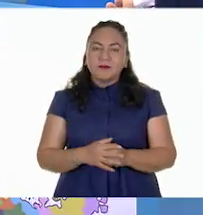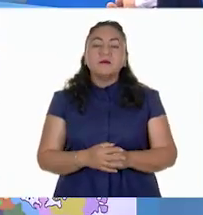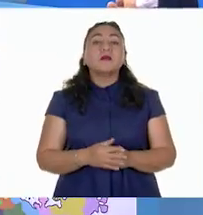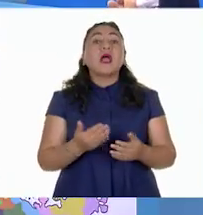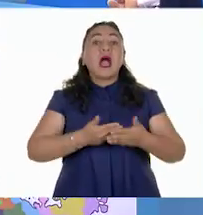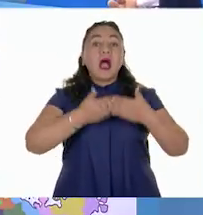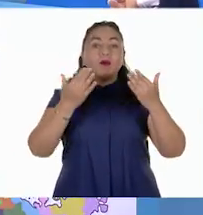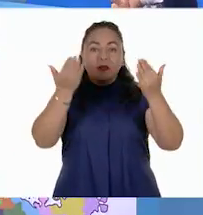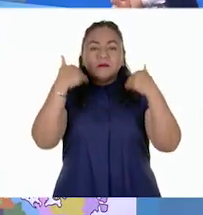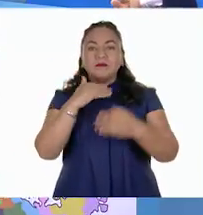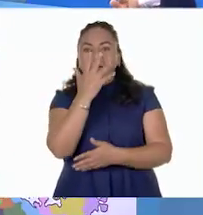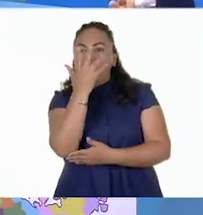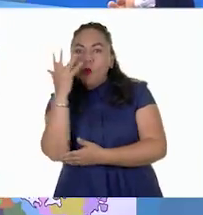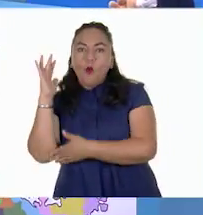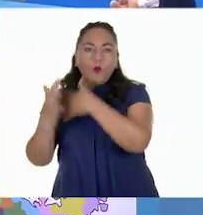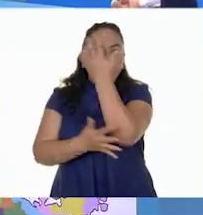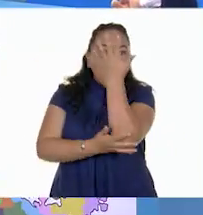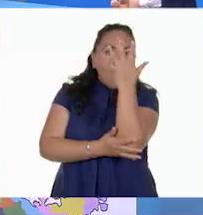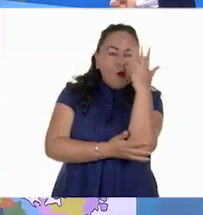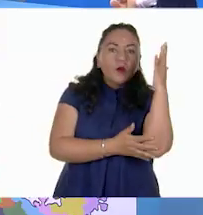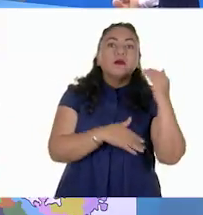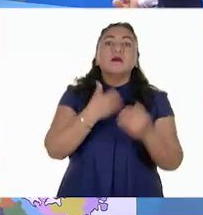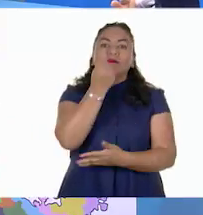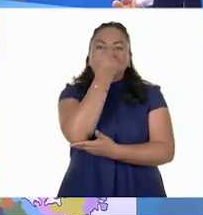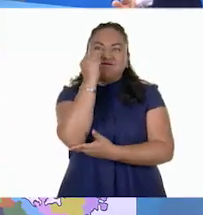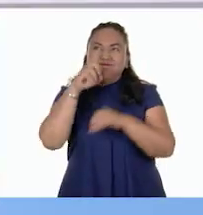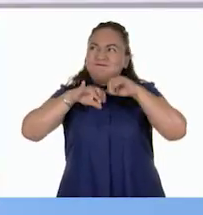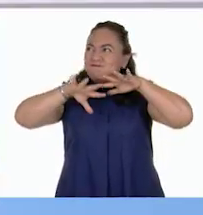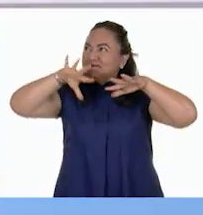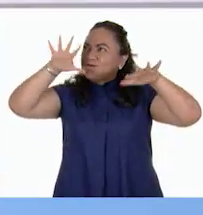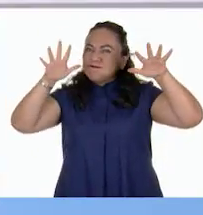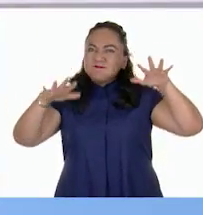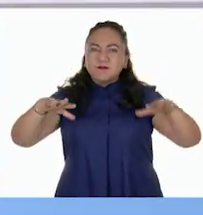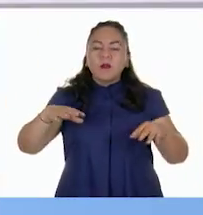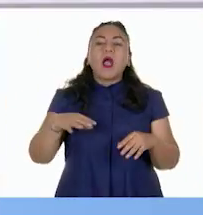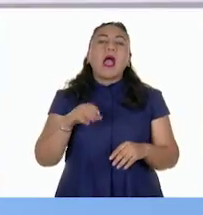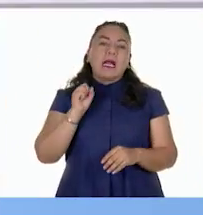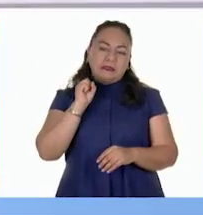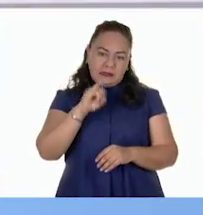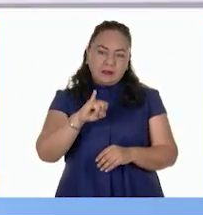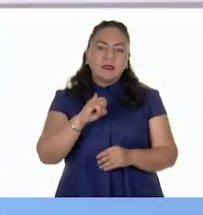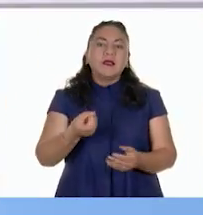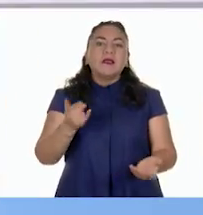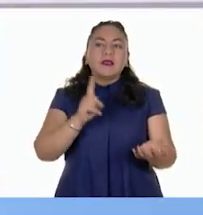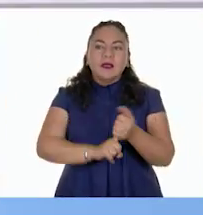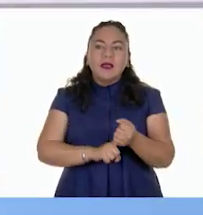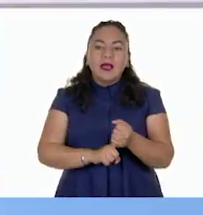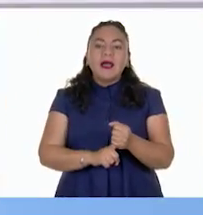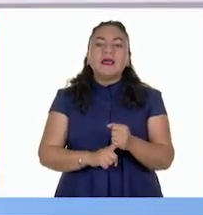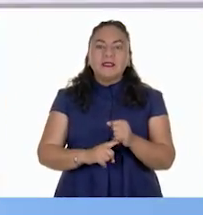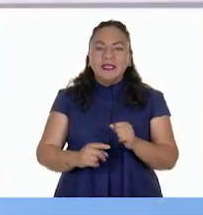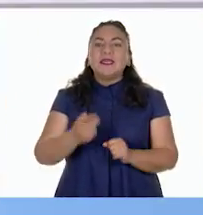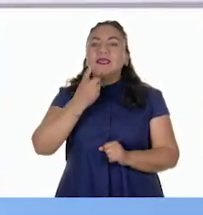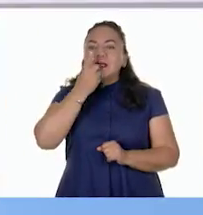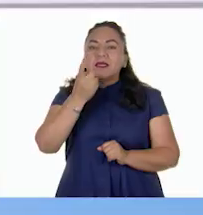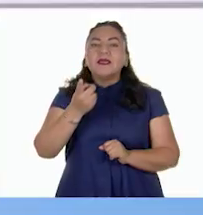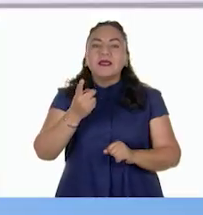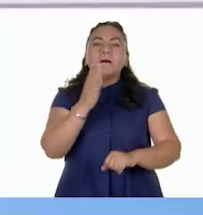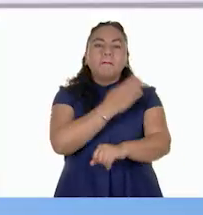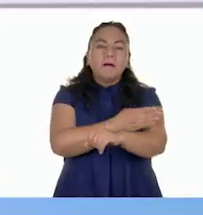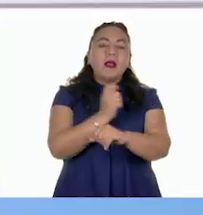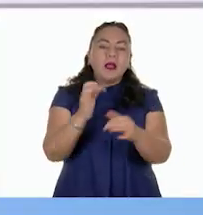bosque y selva, que sí tienen relación. Ya que son las regiones naturales con las que se asocian los productos maderables.